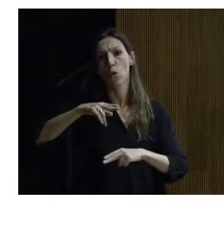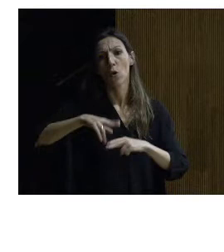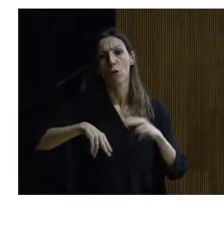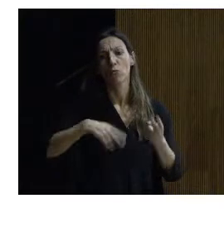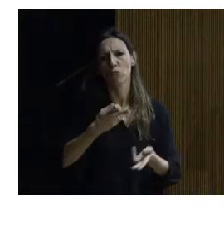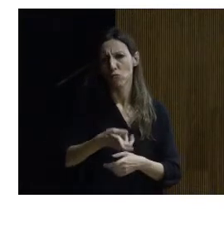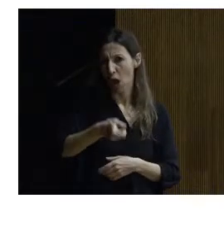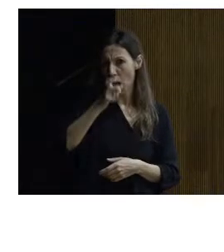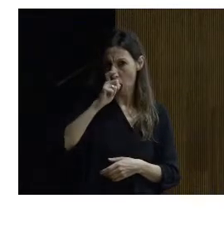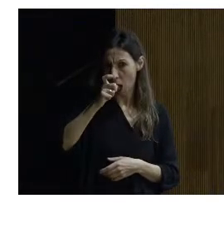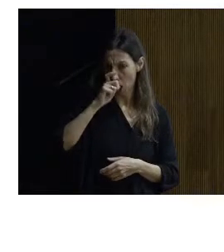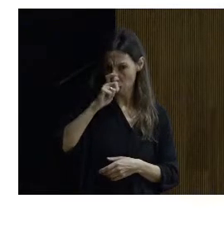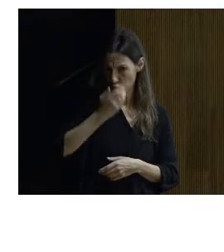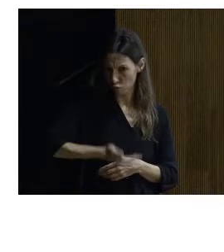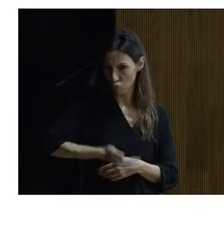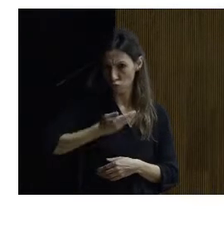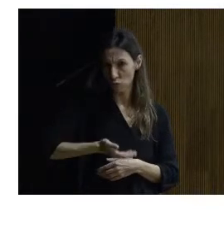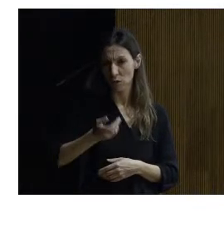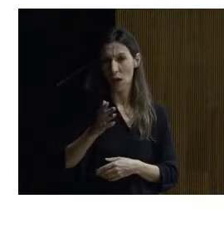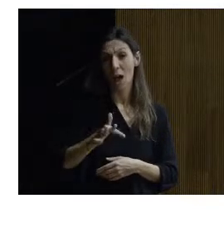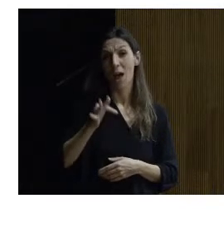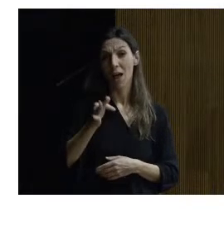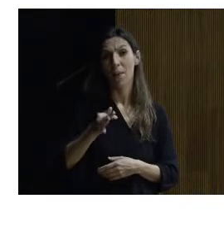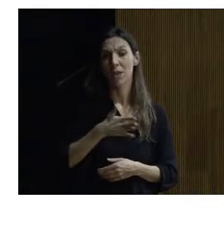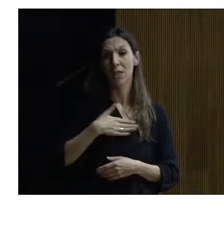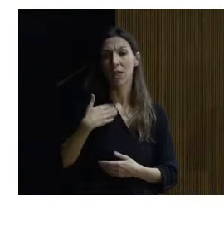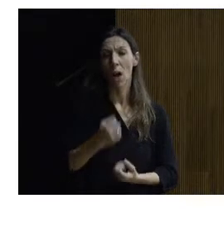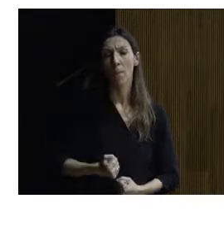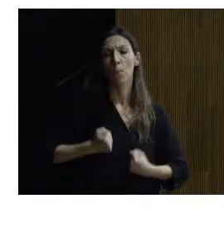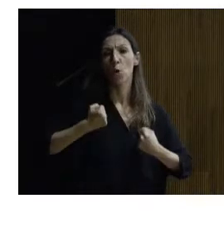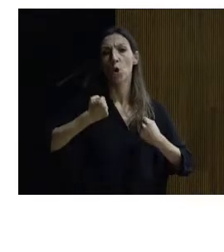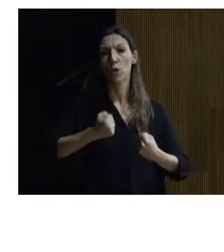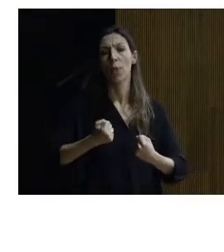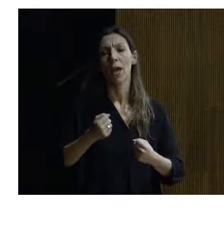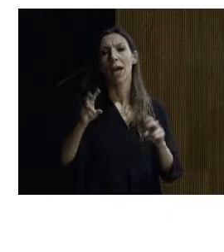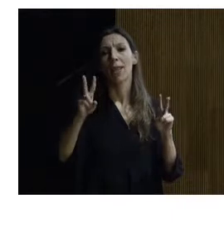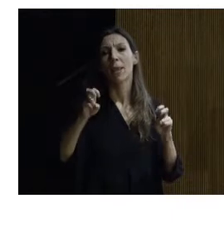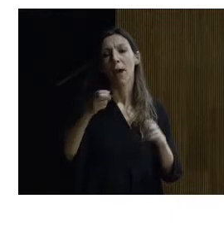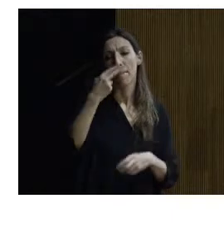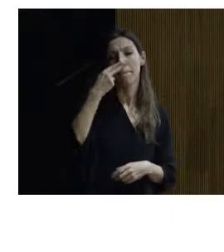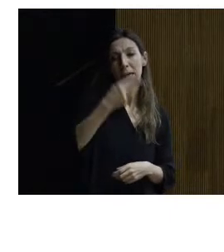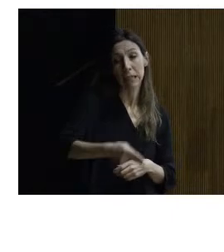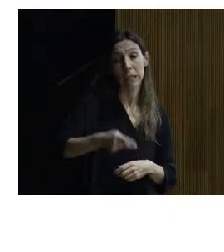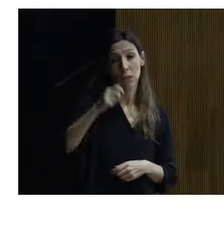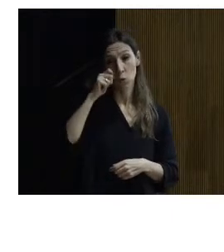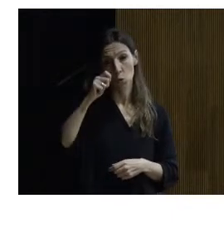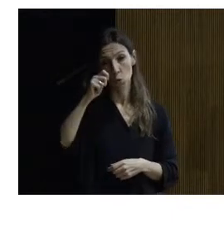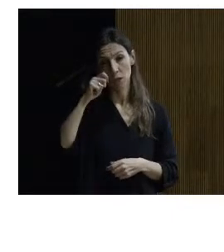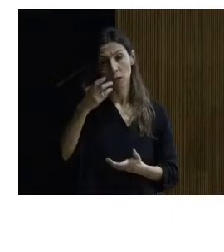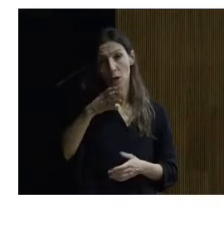antigüedad importante además también se quiere potenciar todo lo que tiene que ver con las visitas turísticas porque bueno pues tiene una